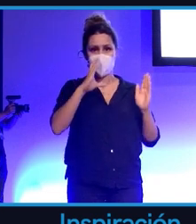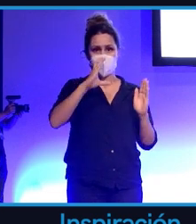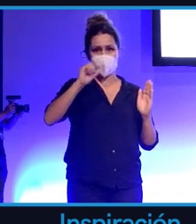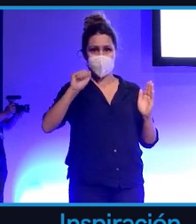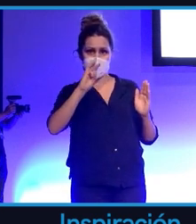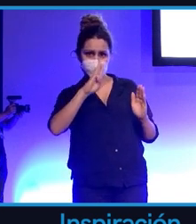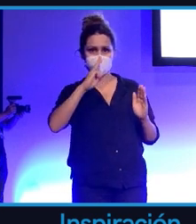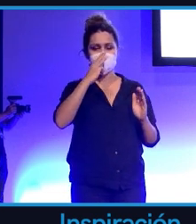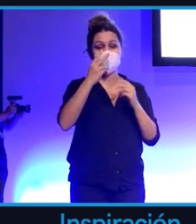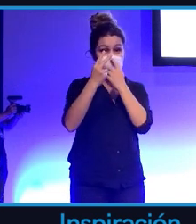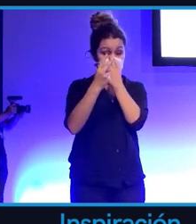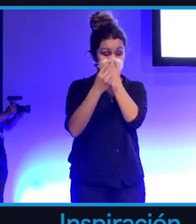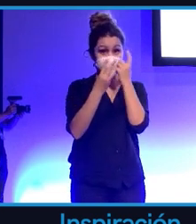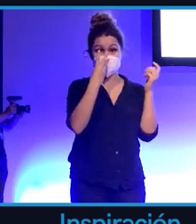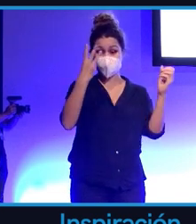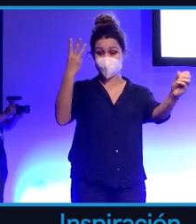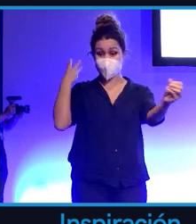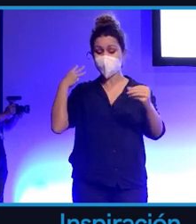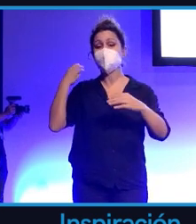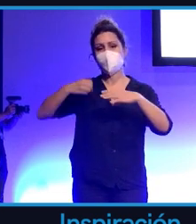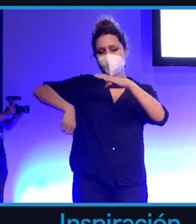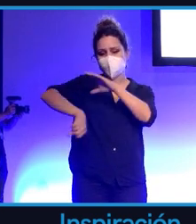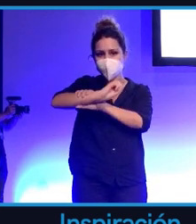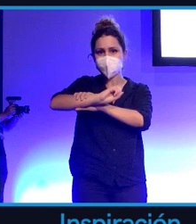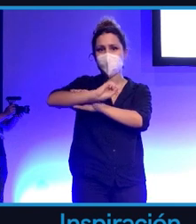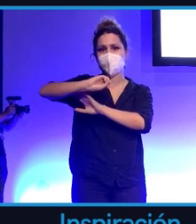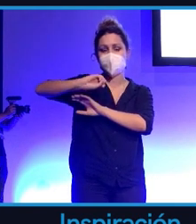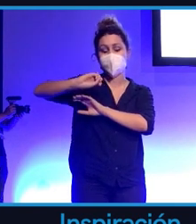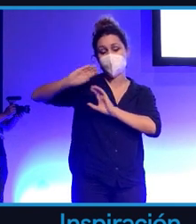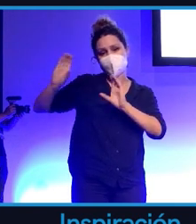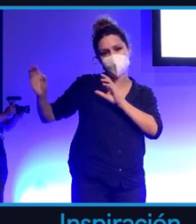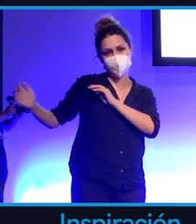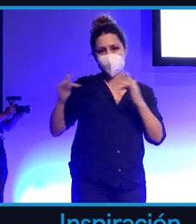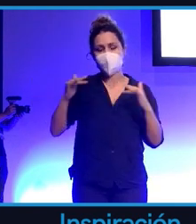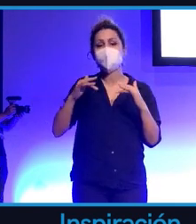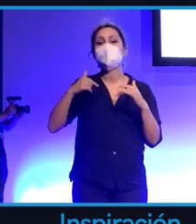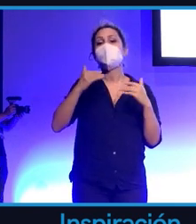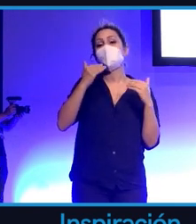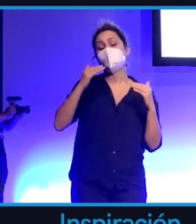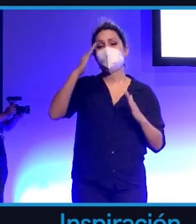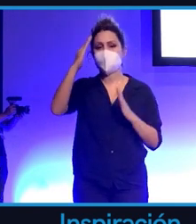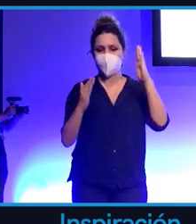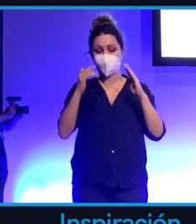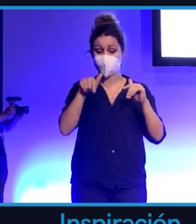años, que es un torneo de fútbol con robots. Nos enfrentamos a esto en el futuro.